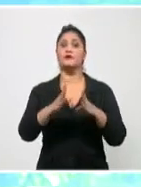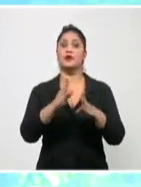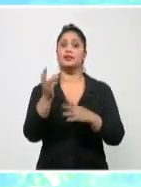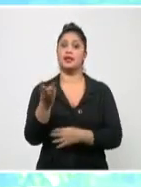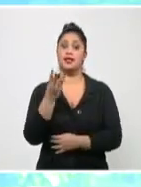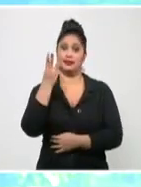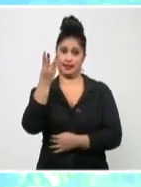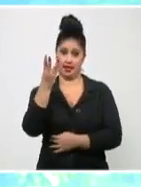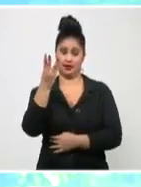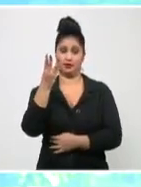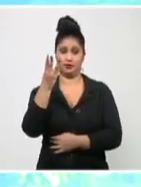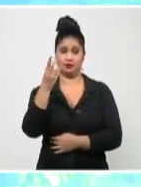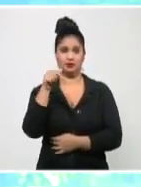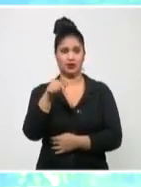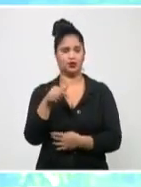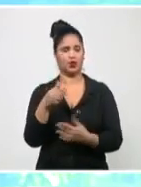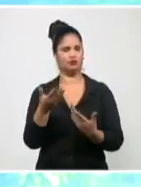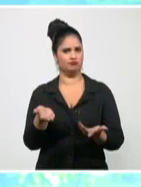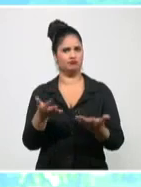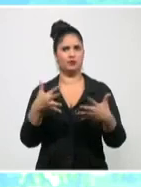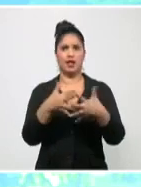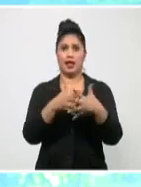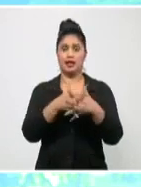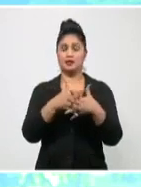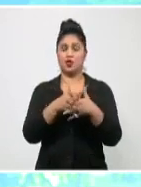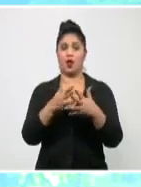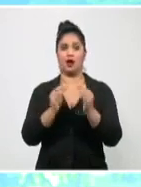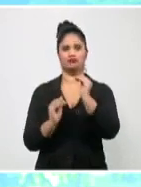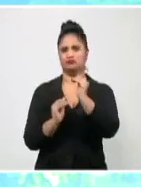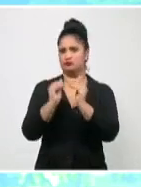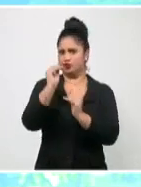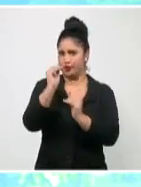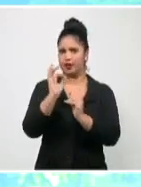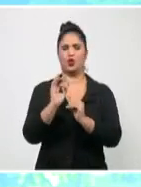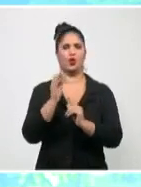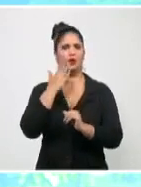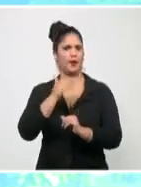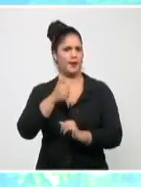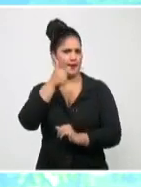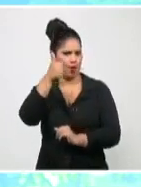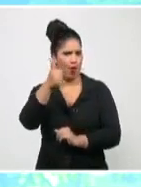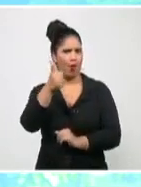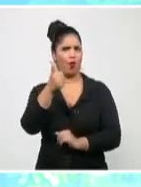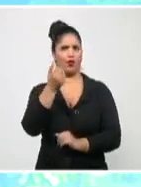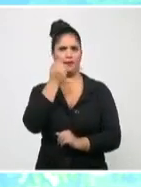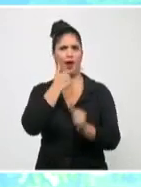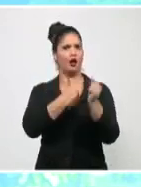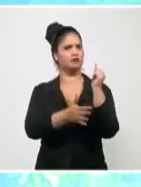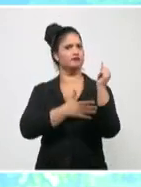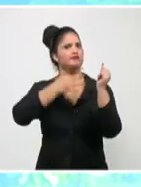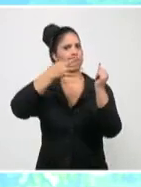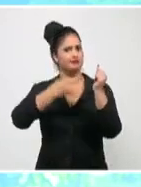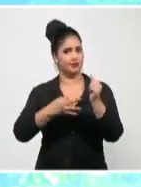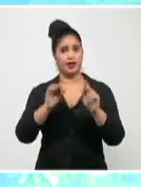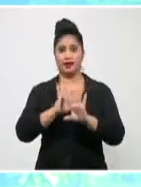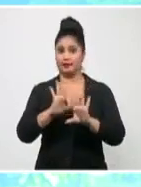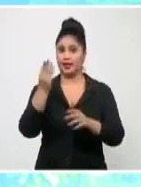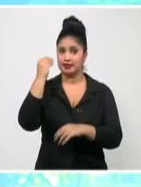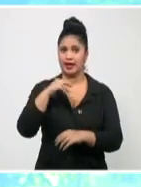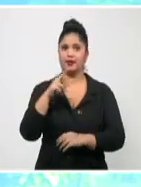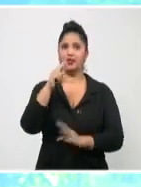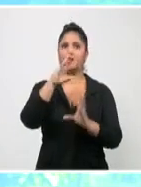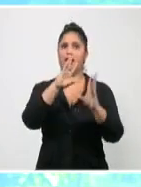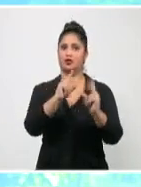es una población todavía de sujetos incluidos, todavía mucho más amplia, mucho más heterogénea, entonces se estarían acercando los resultados a lo